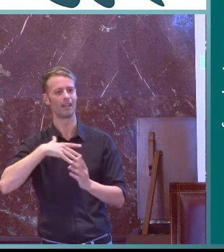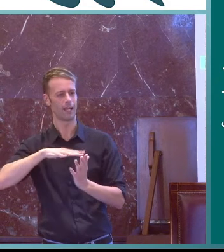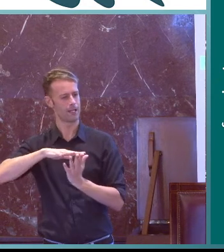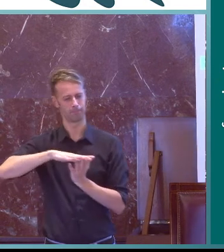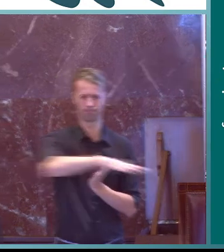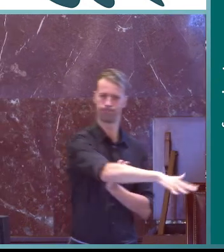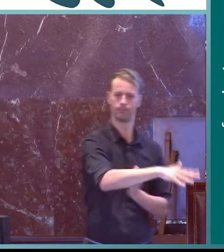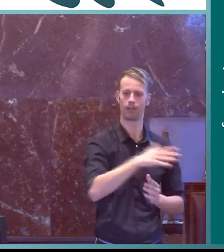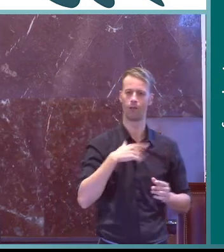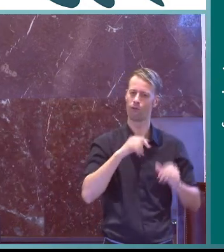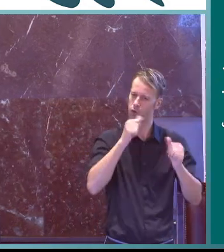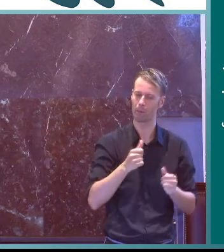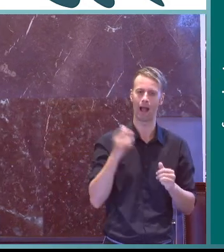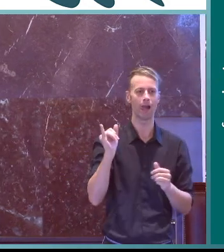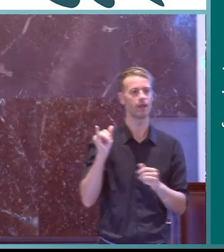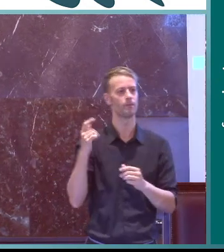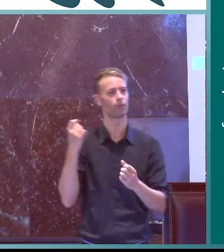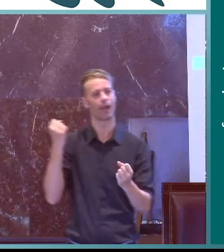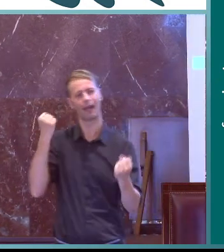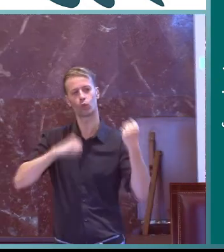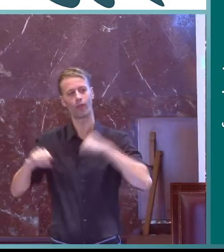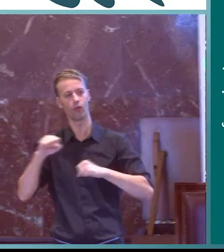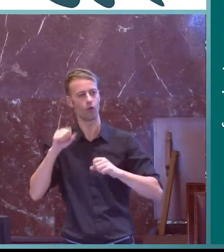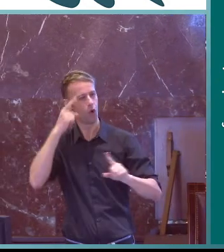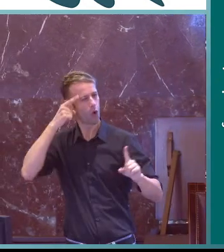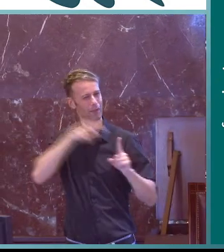una lengua predominante